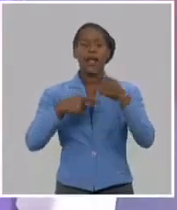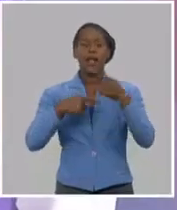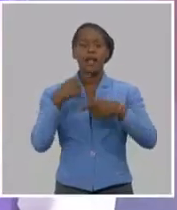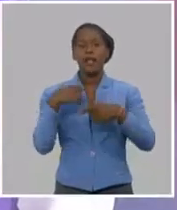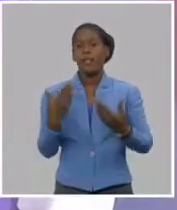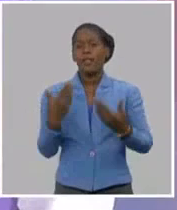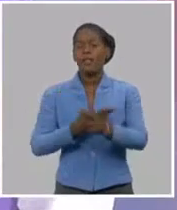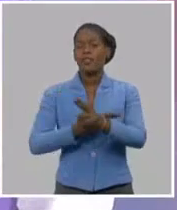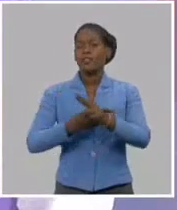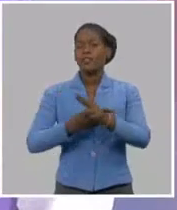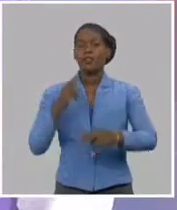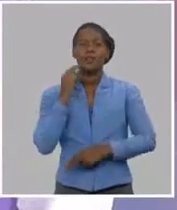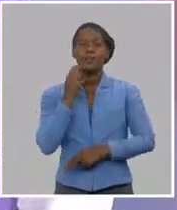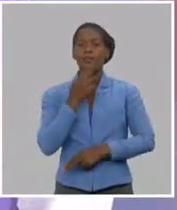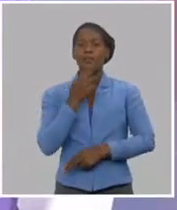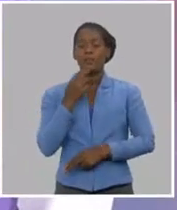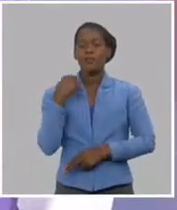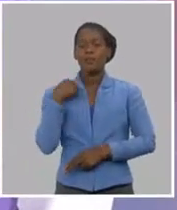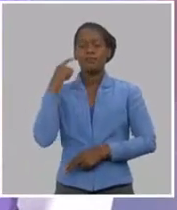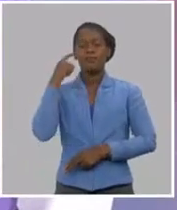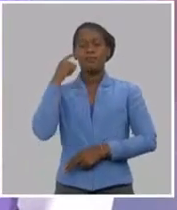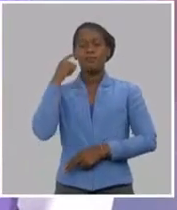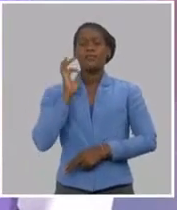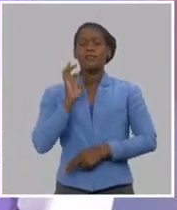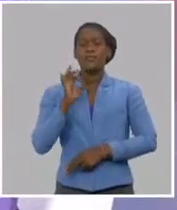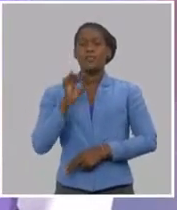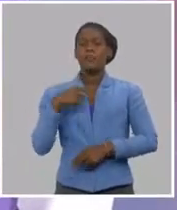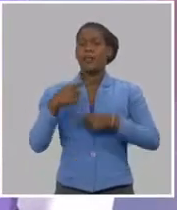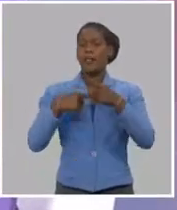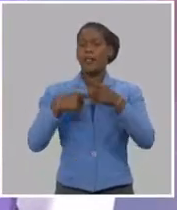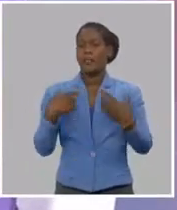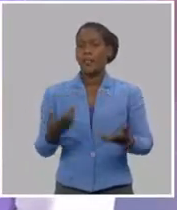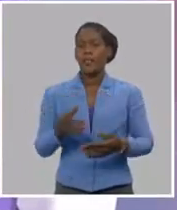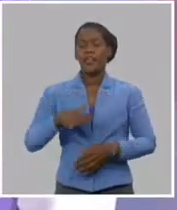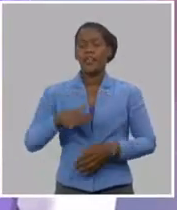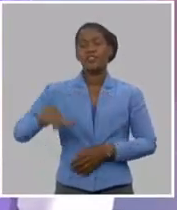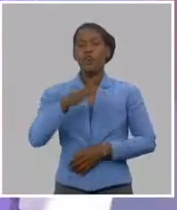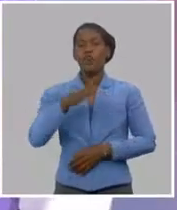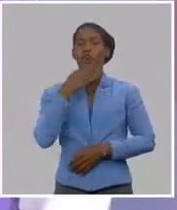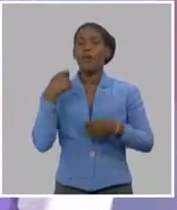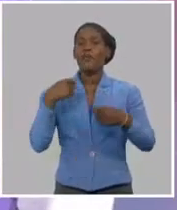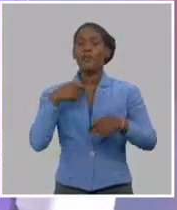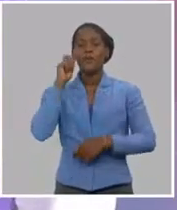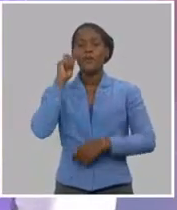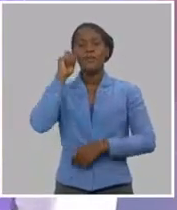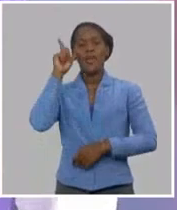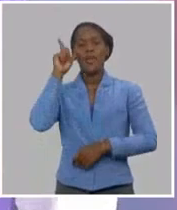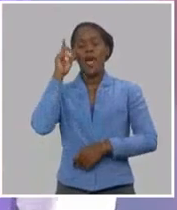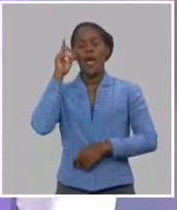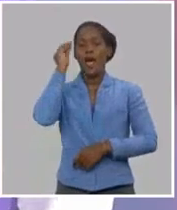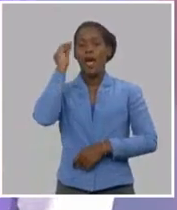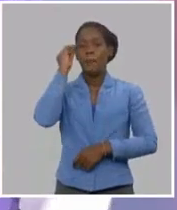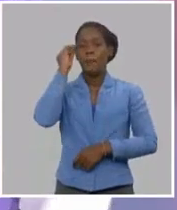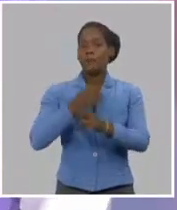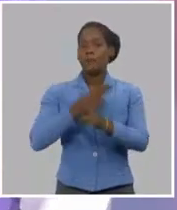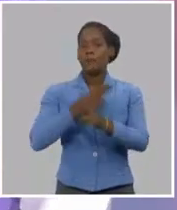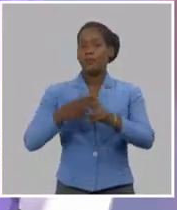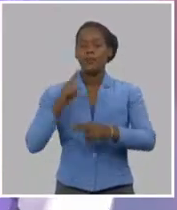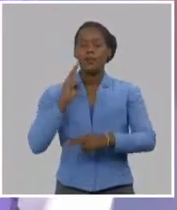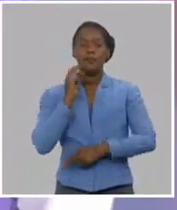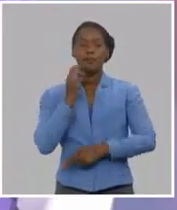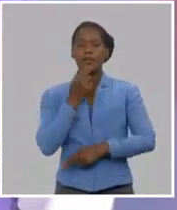pensamiento martiano es cómo acercar a los jóvenes a Martí. Cómo despertar esa pasión que tú sientes, te conozco hace muchísimos años,